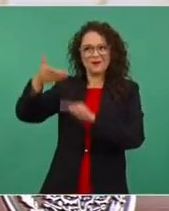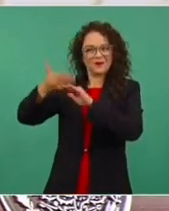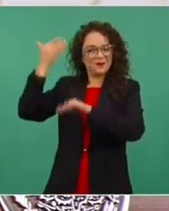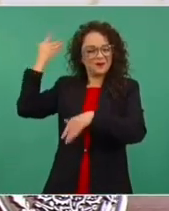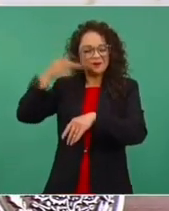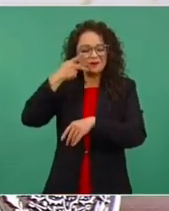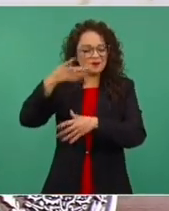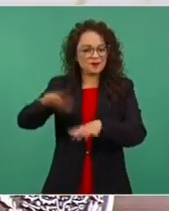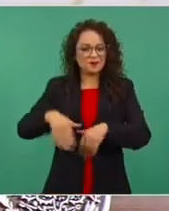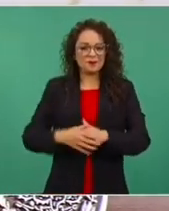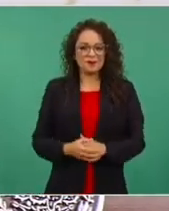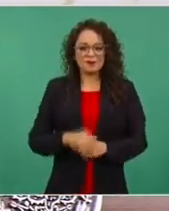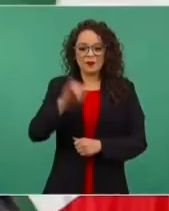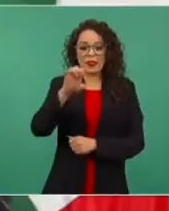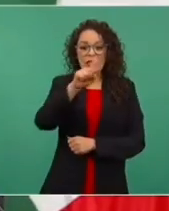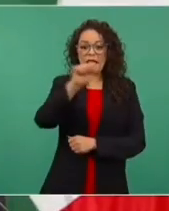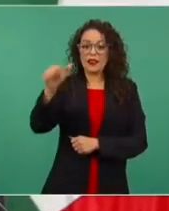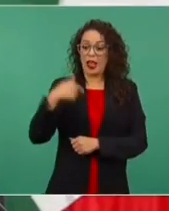Que me subí al Yeta,